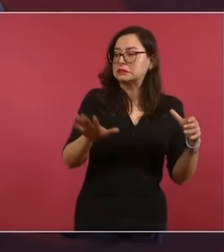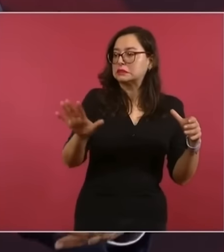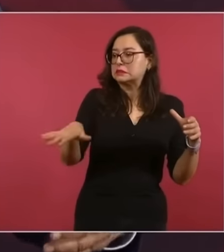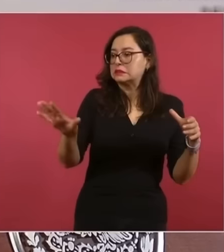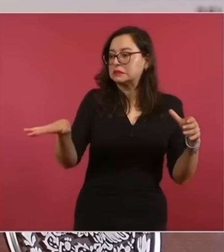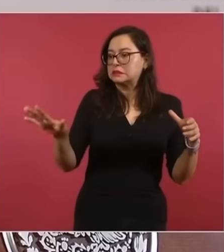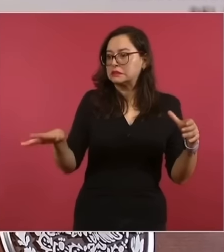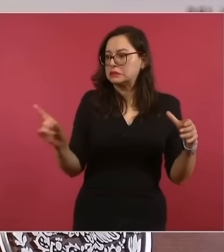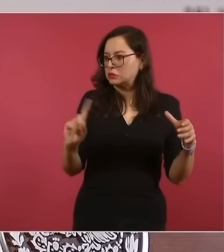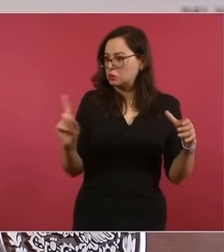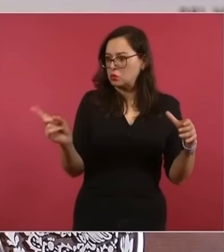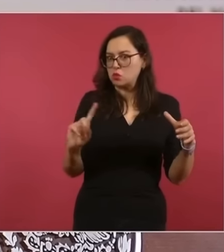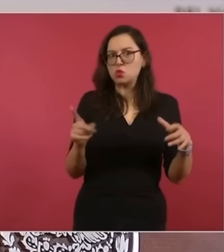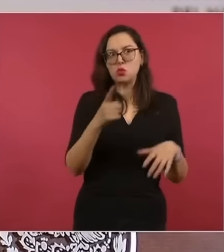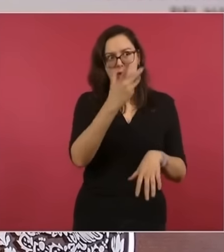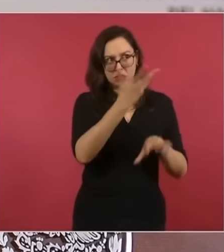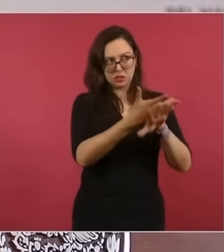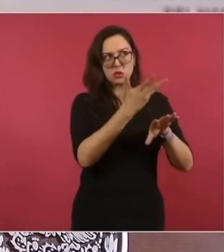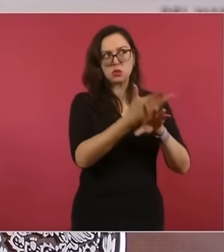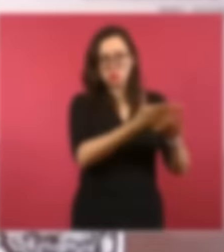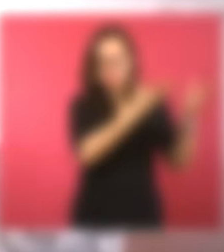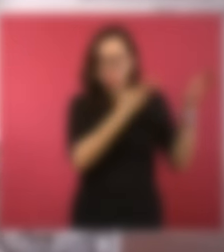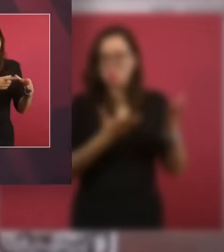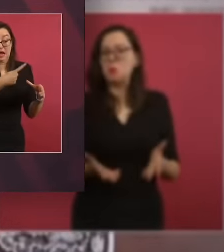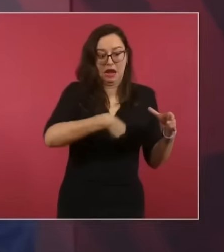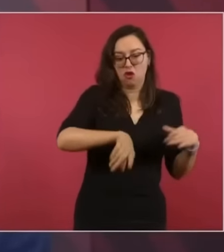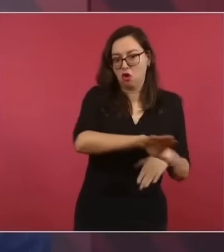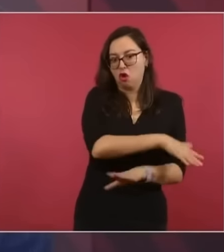a los mexicanos.